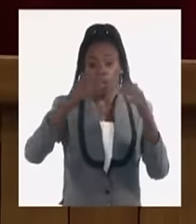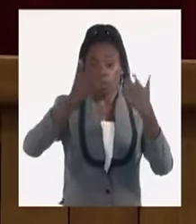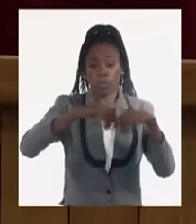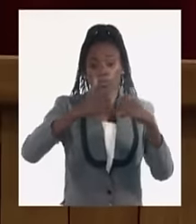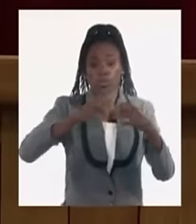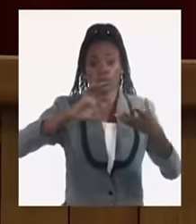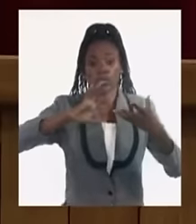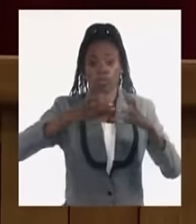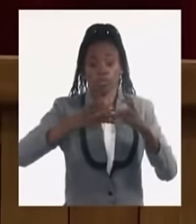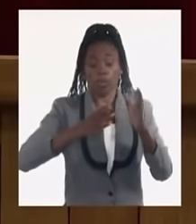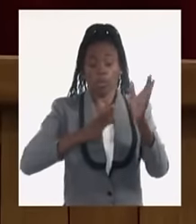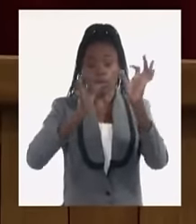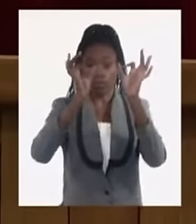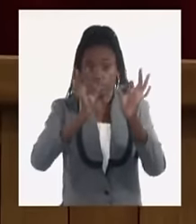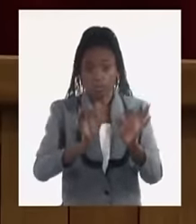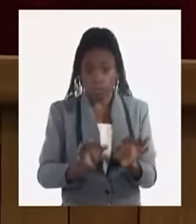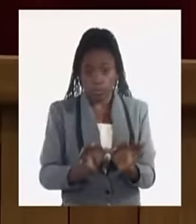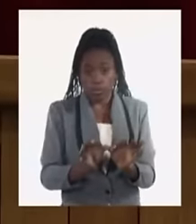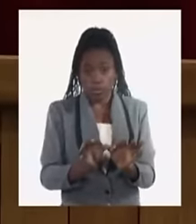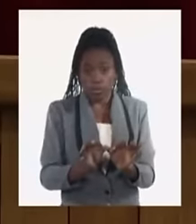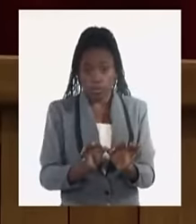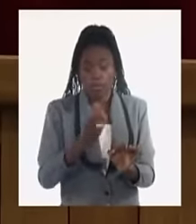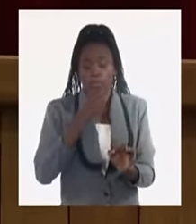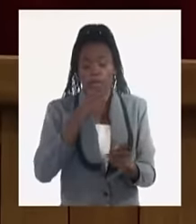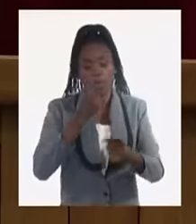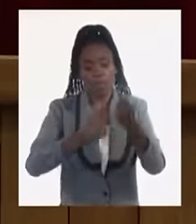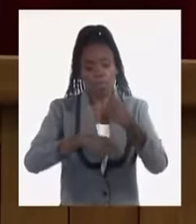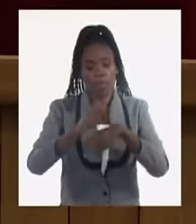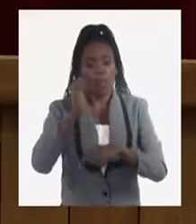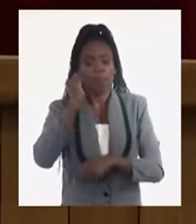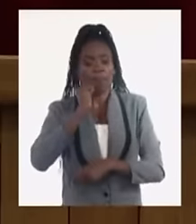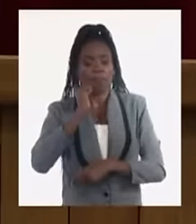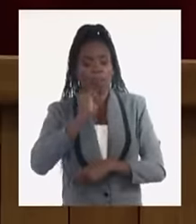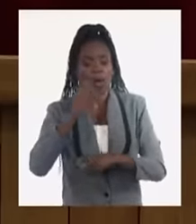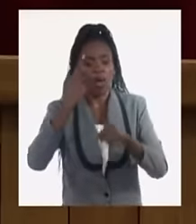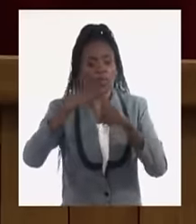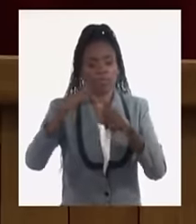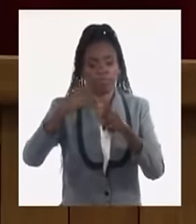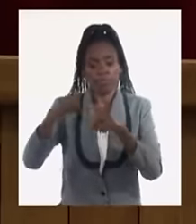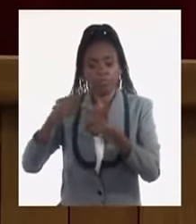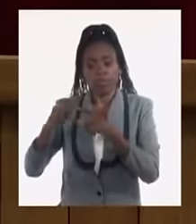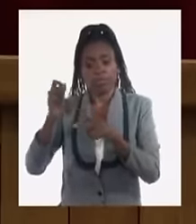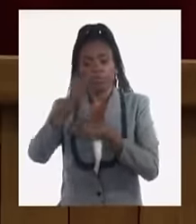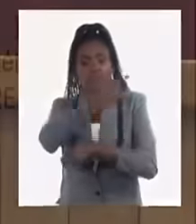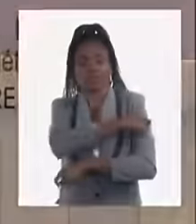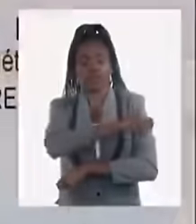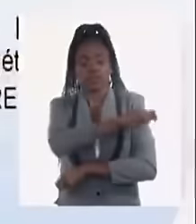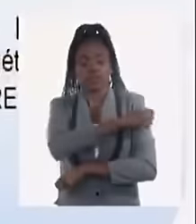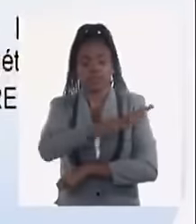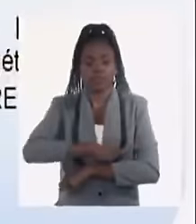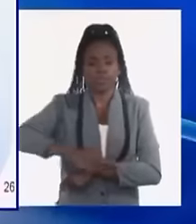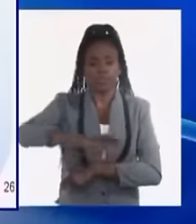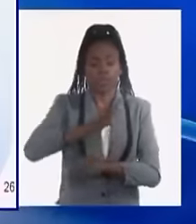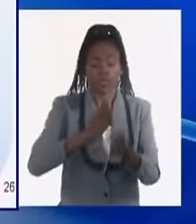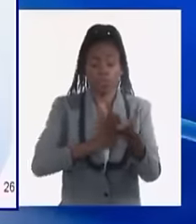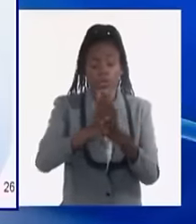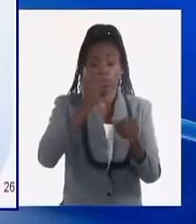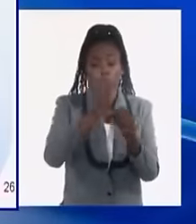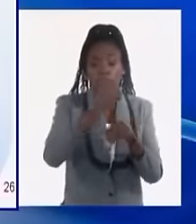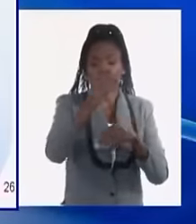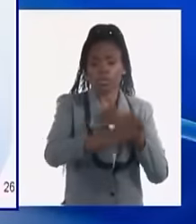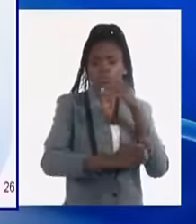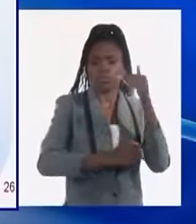sostenida para ofertar más bienes y servicios a la población. Continuar el proceso de